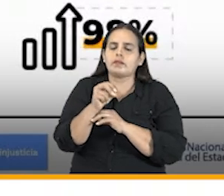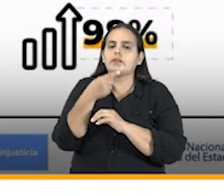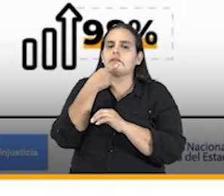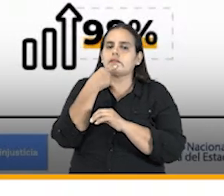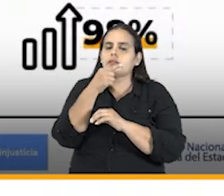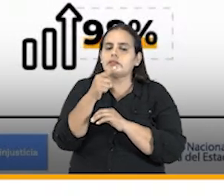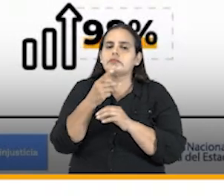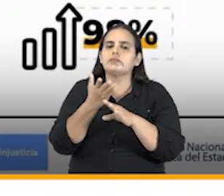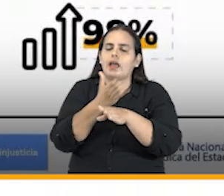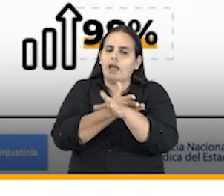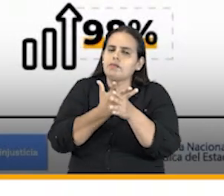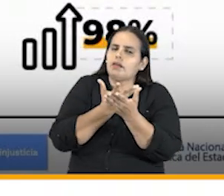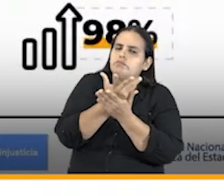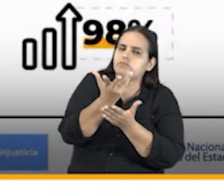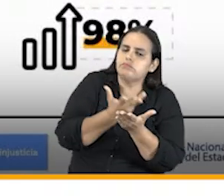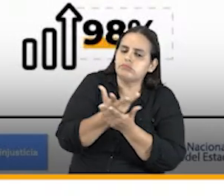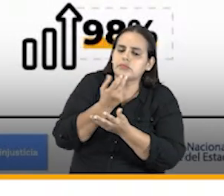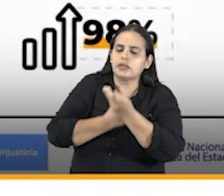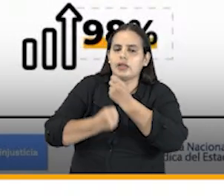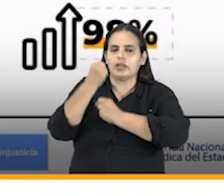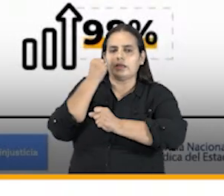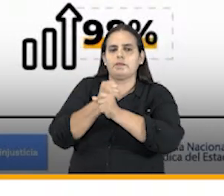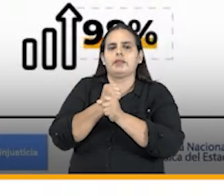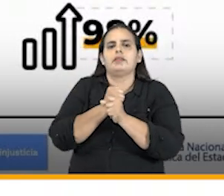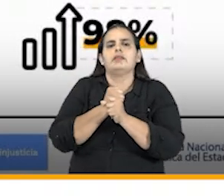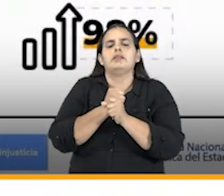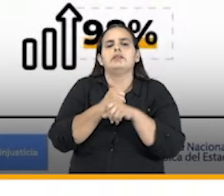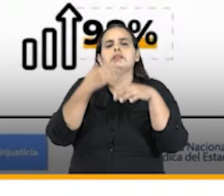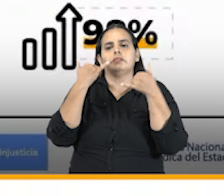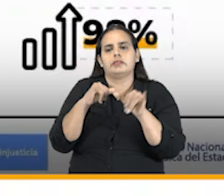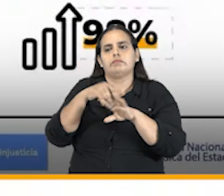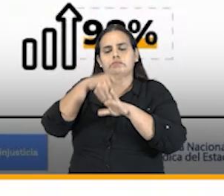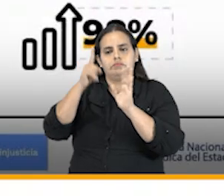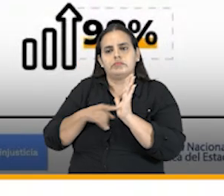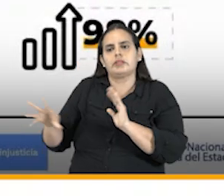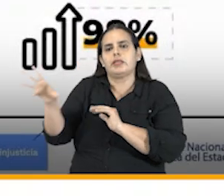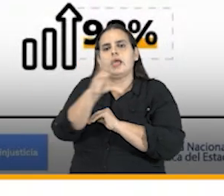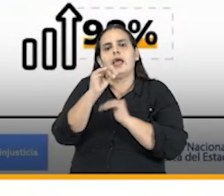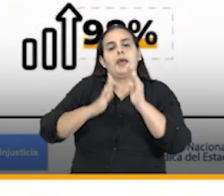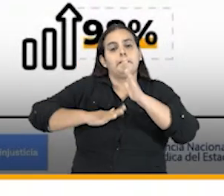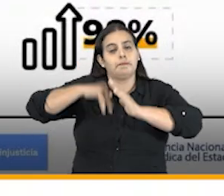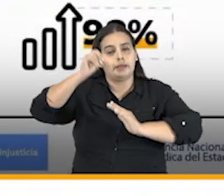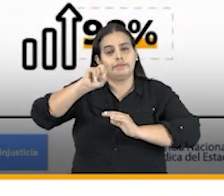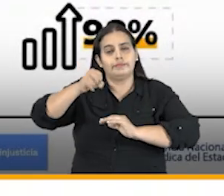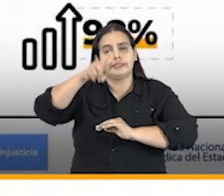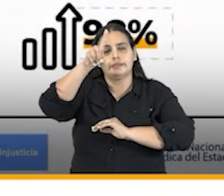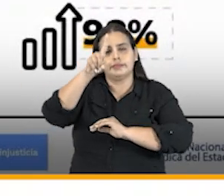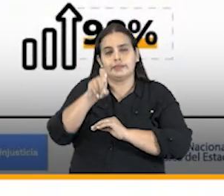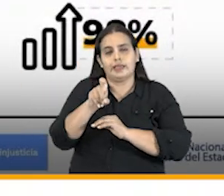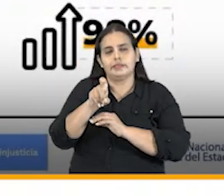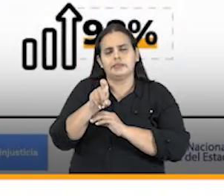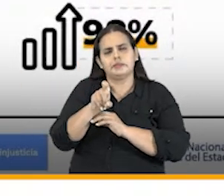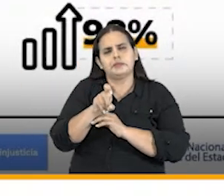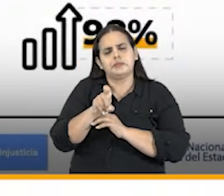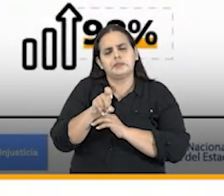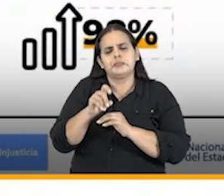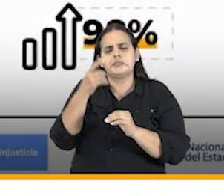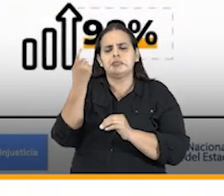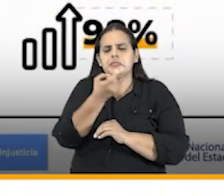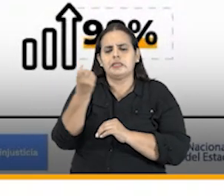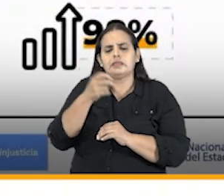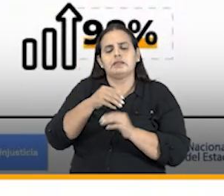% más de solicitudes plan inmediatamente anterior es decir atendimos más de 16.600 solicitudes